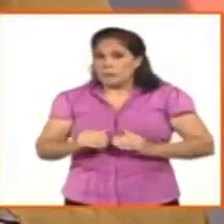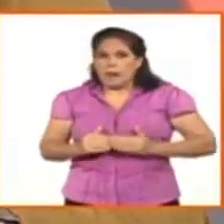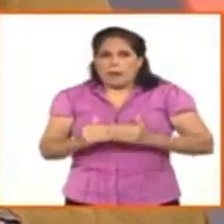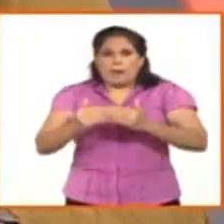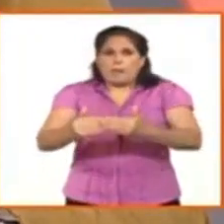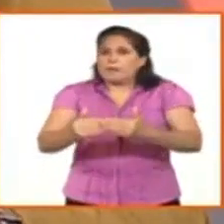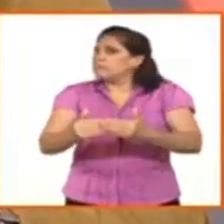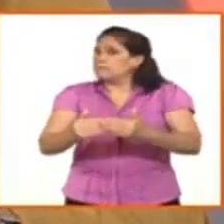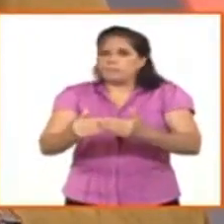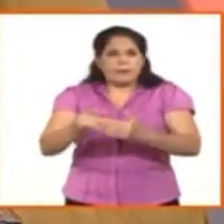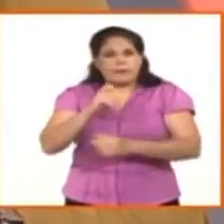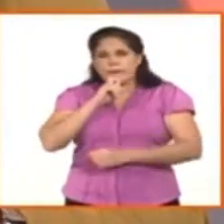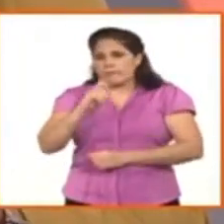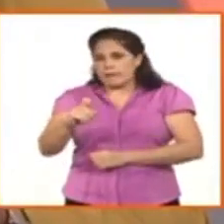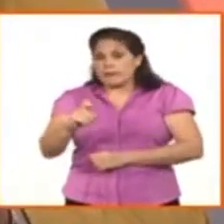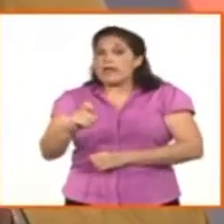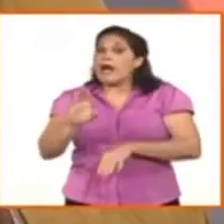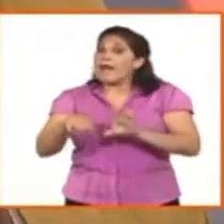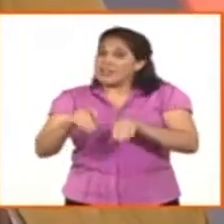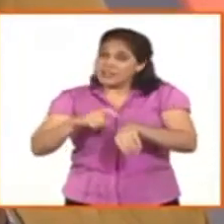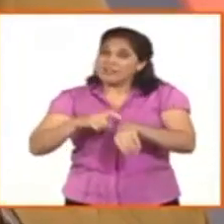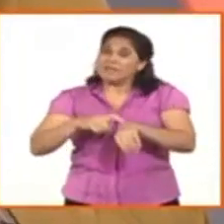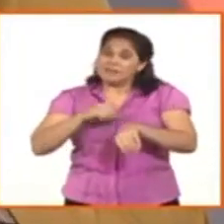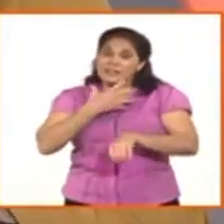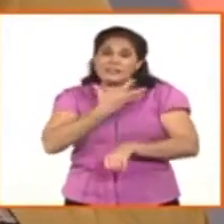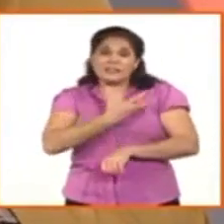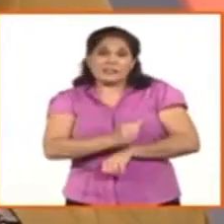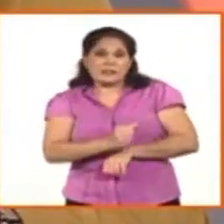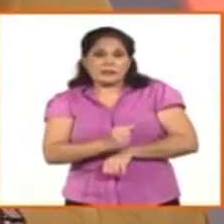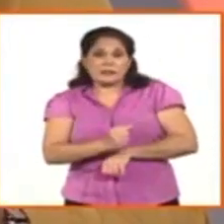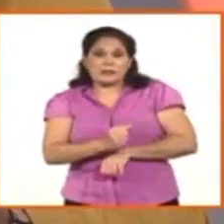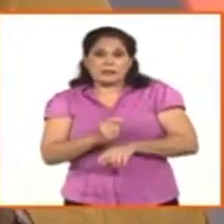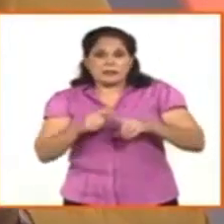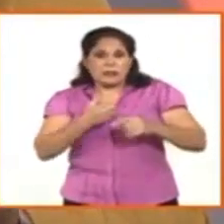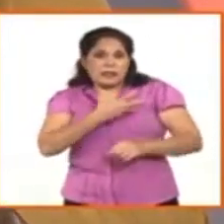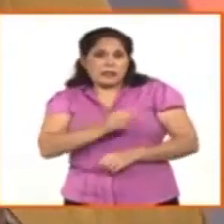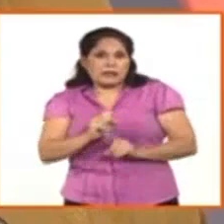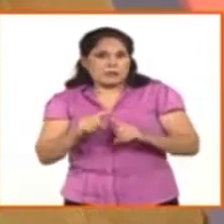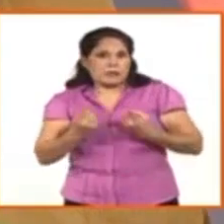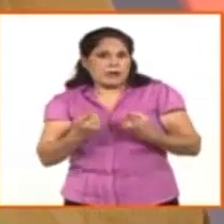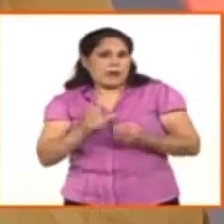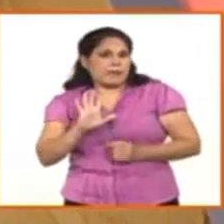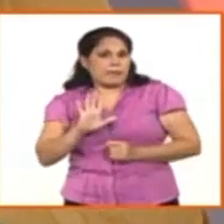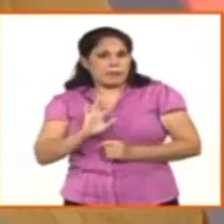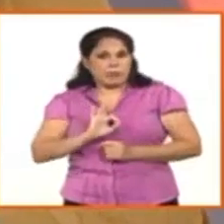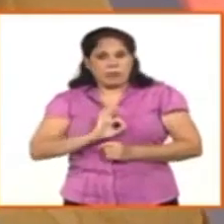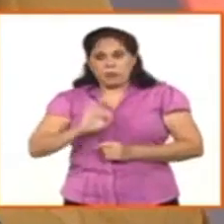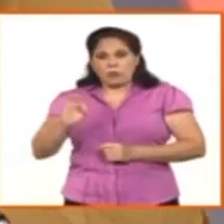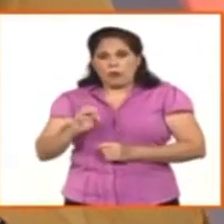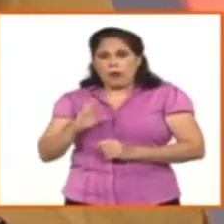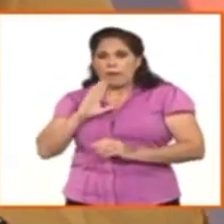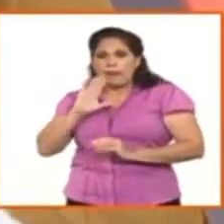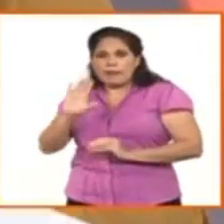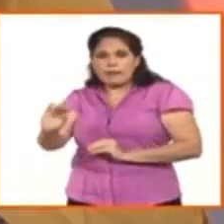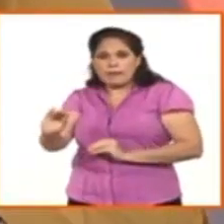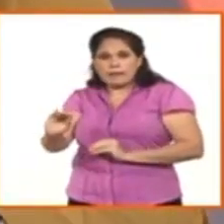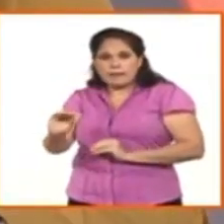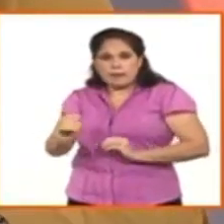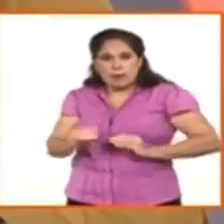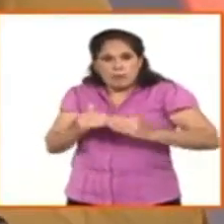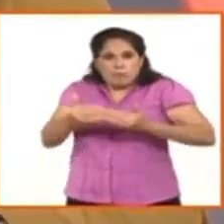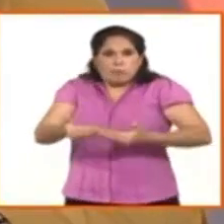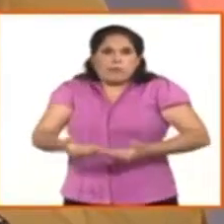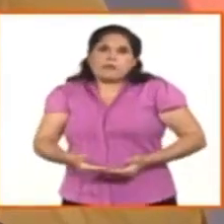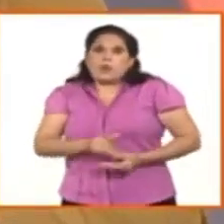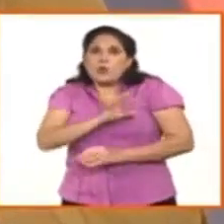Y hemos vivido momentos de mucha angustia porque hasta hoy en Cuba no se permitía este